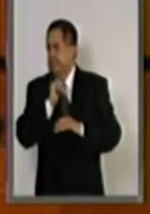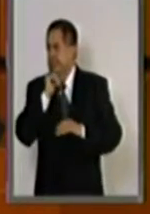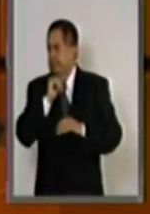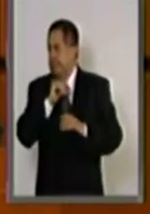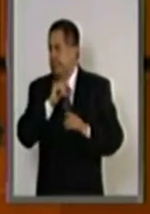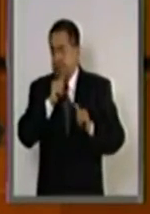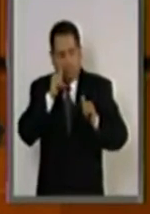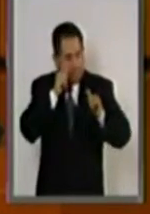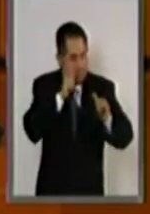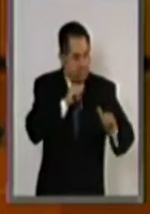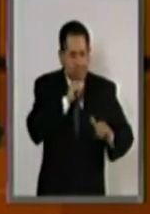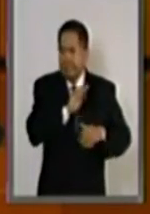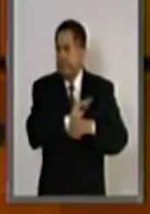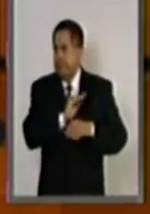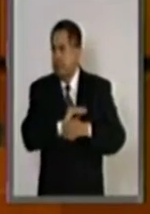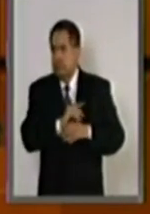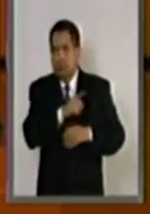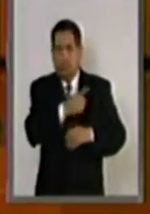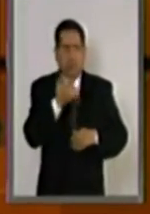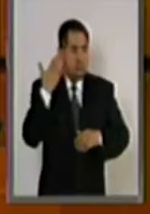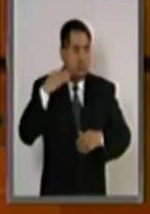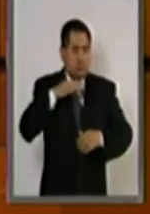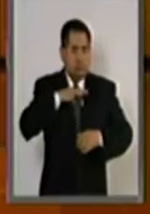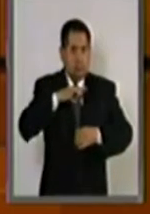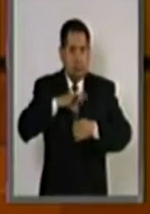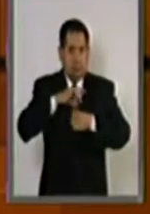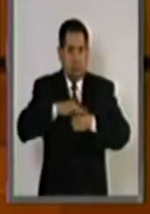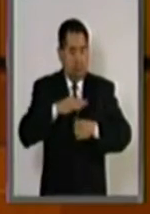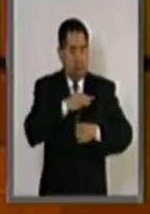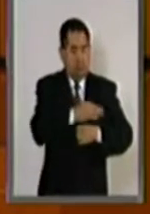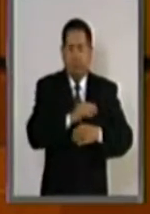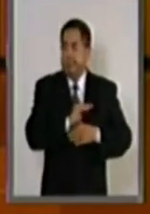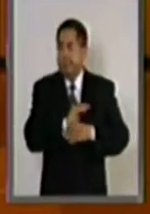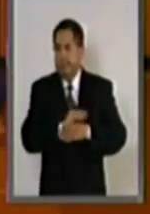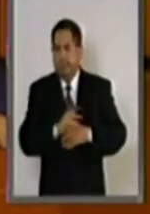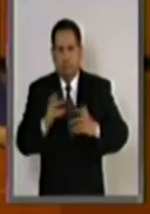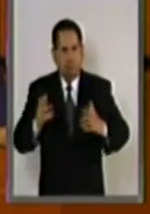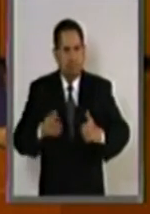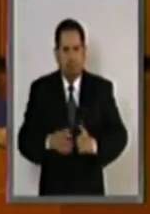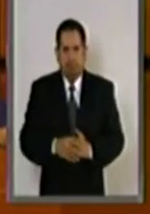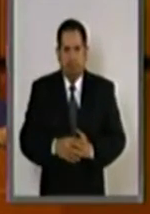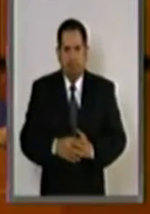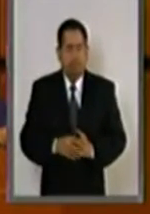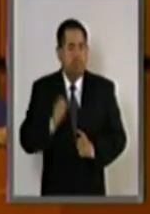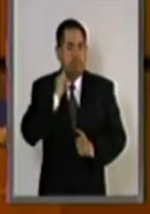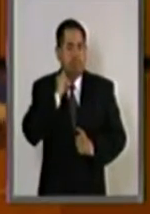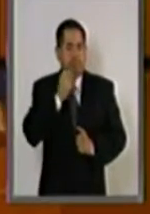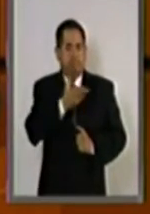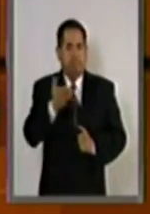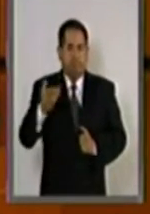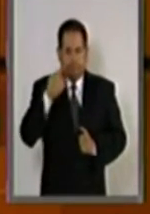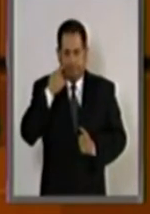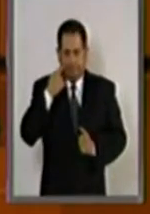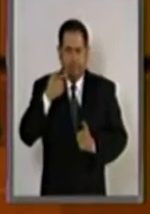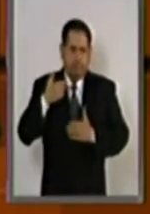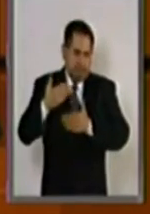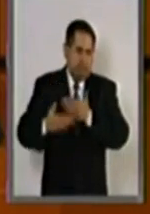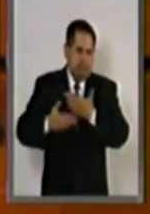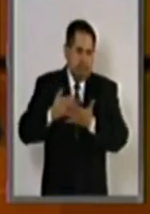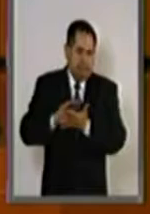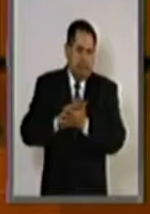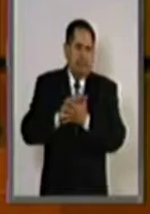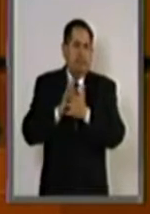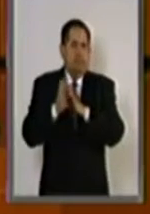que nos dieron su confianza en las urnas. Compañeros senadores, previo a la transición democrática que